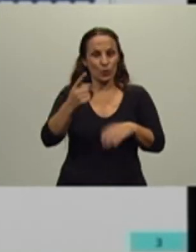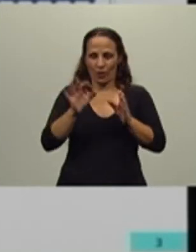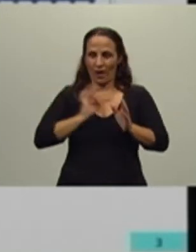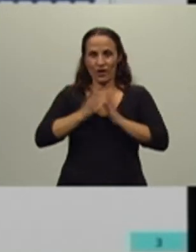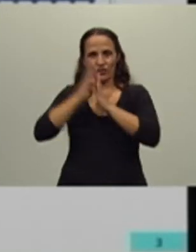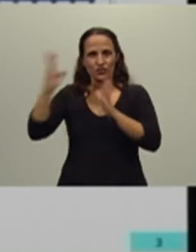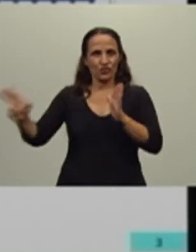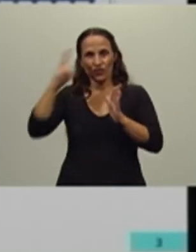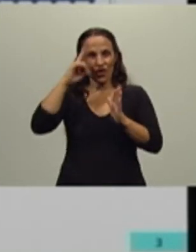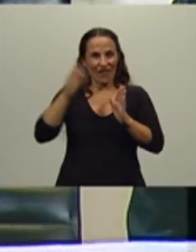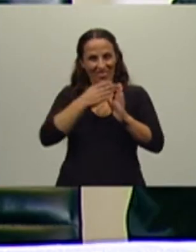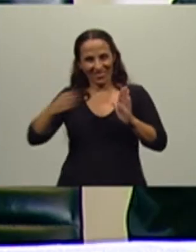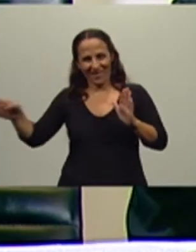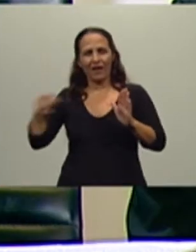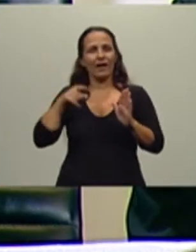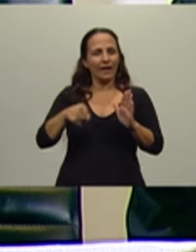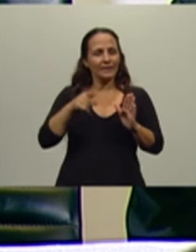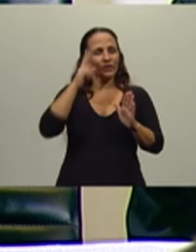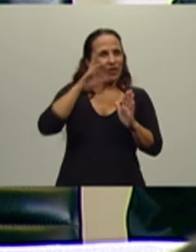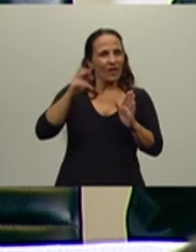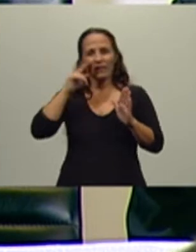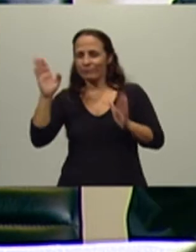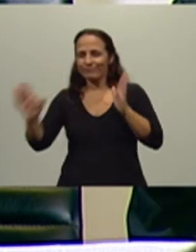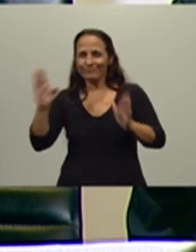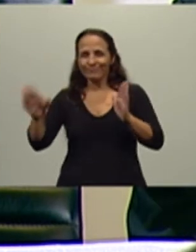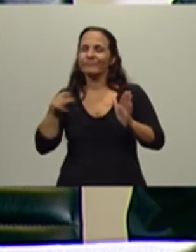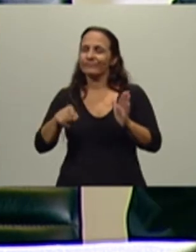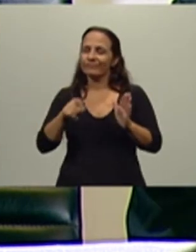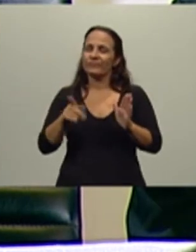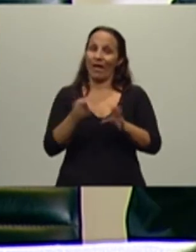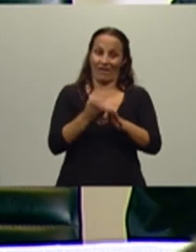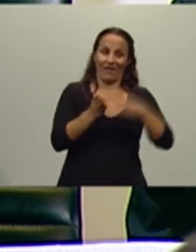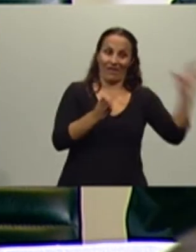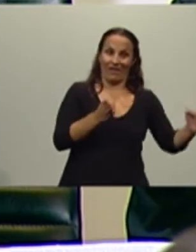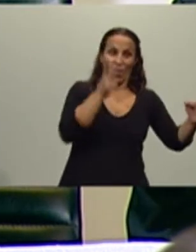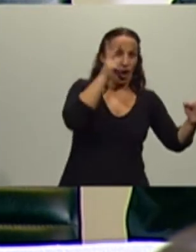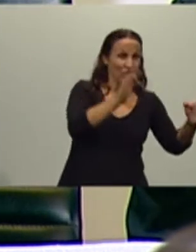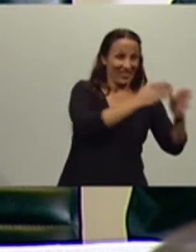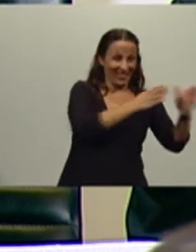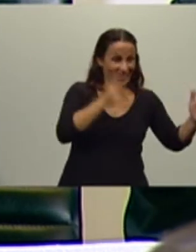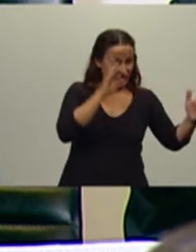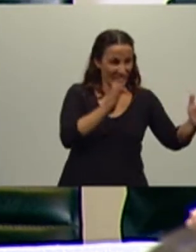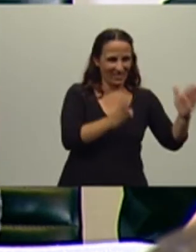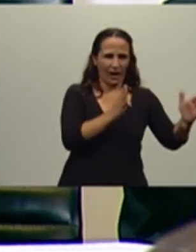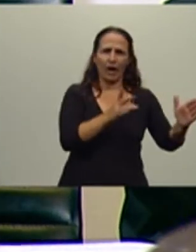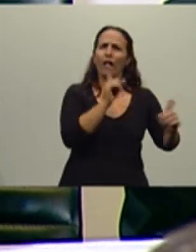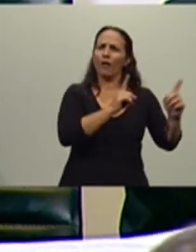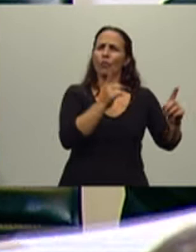de los 90. ¿Cuál fue el comportamiento de la década de los 90? En la década de los 80, donde algunos dicen que van a sacar